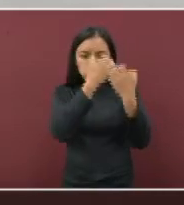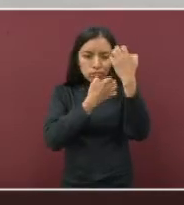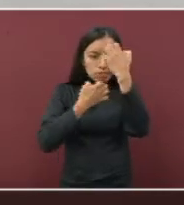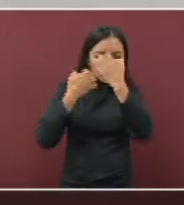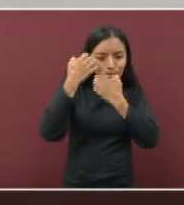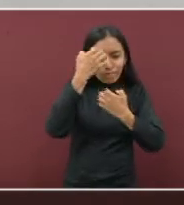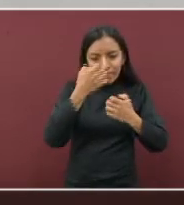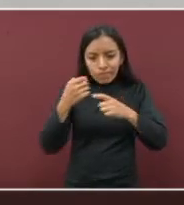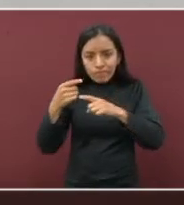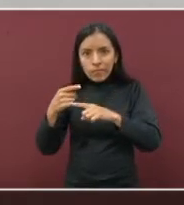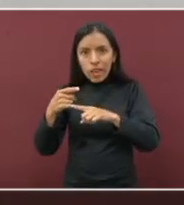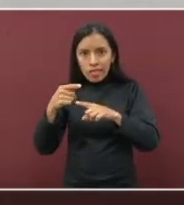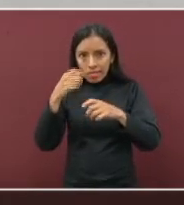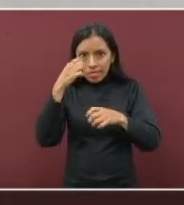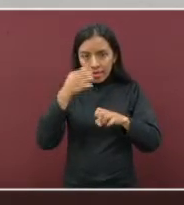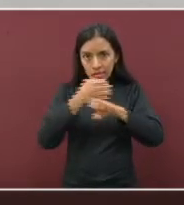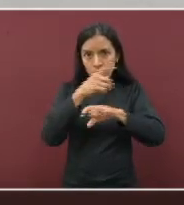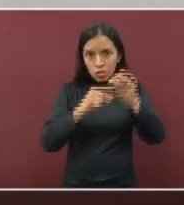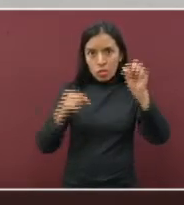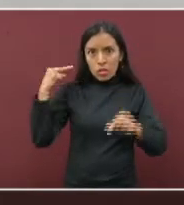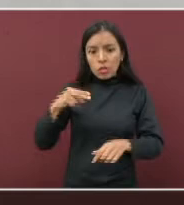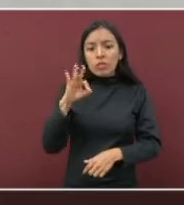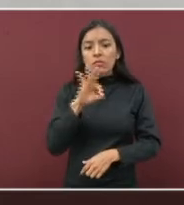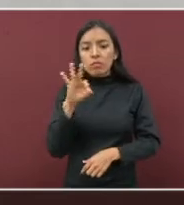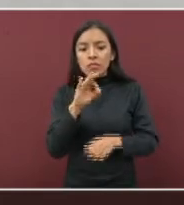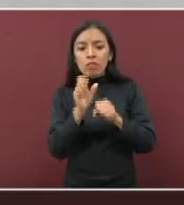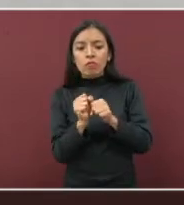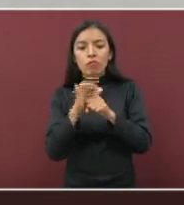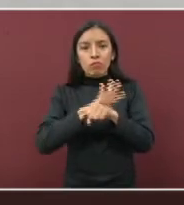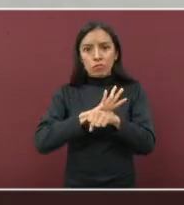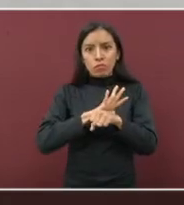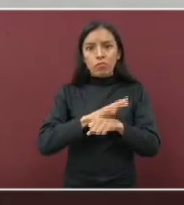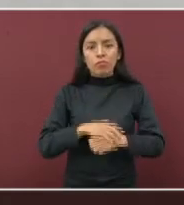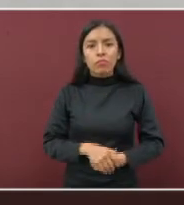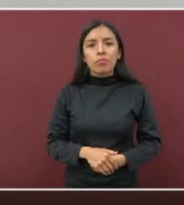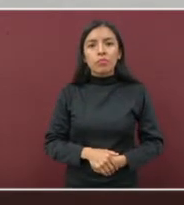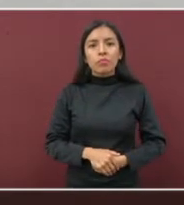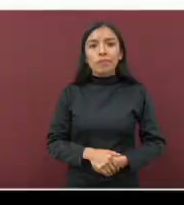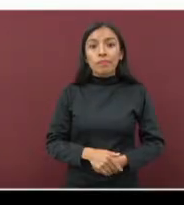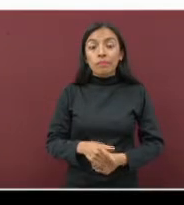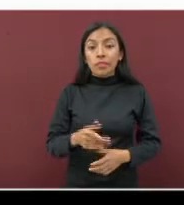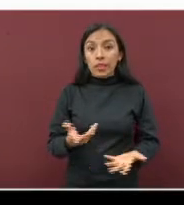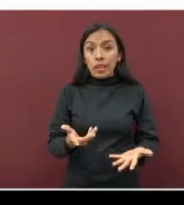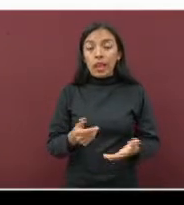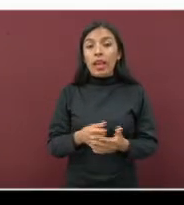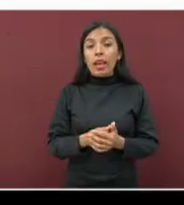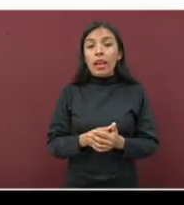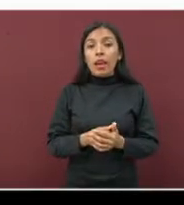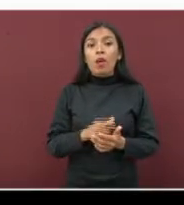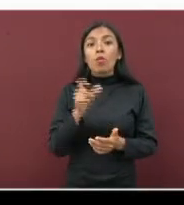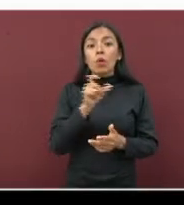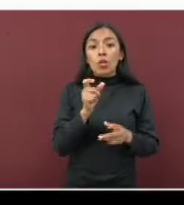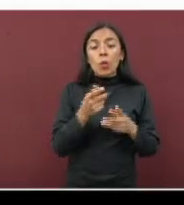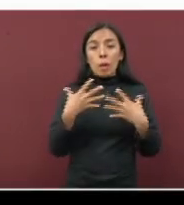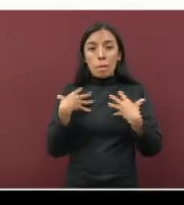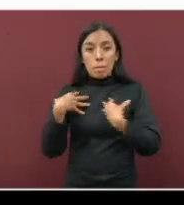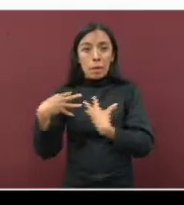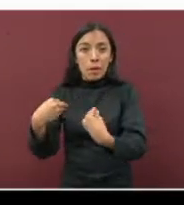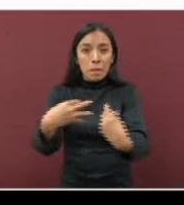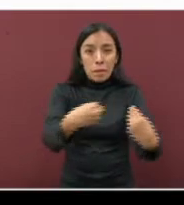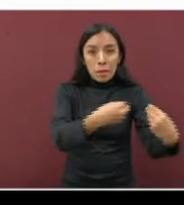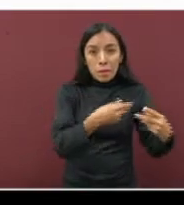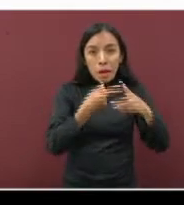en el estado con diagnóstico probable de COVID-19. Desde el inicio de la pandemia,